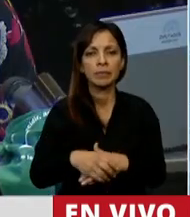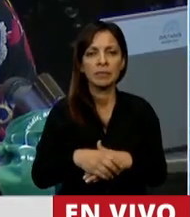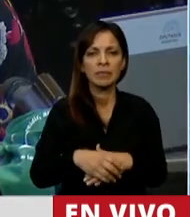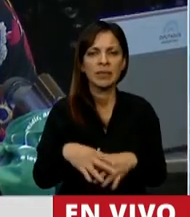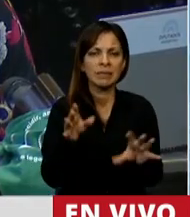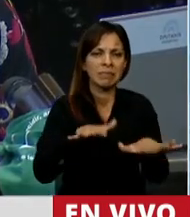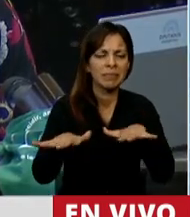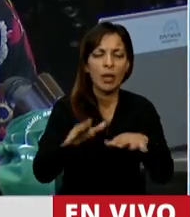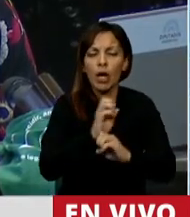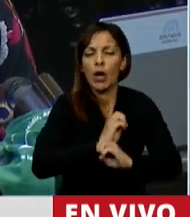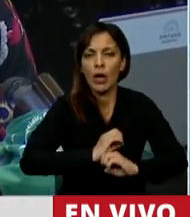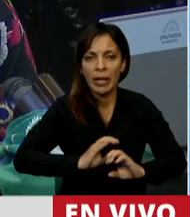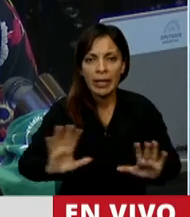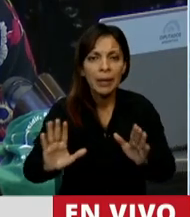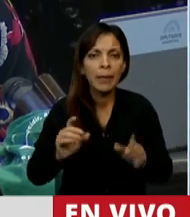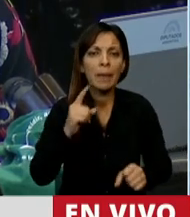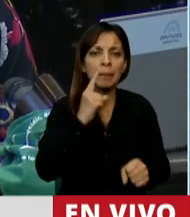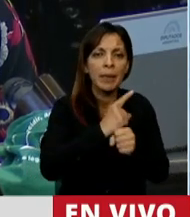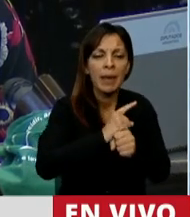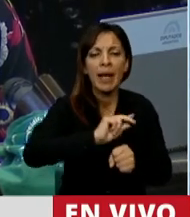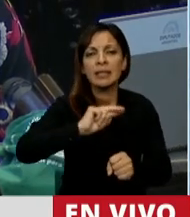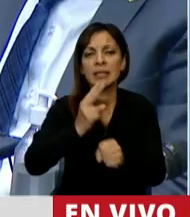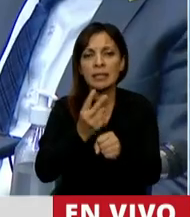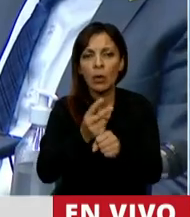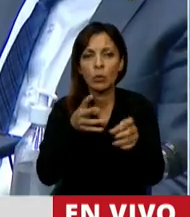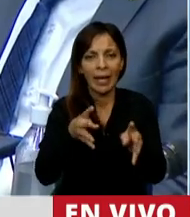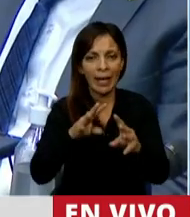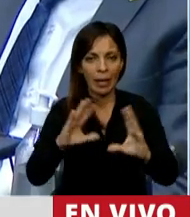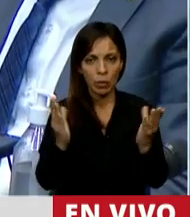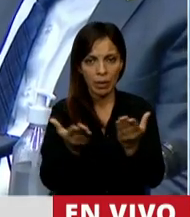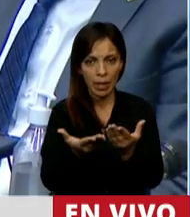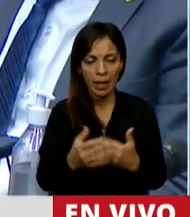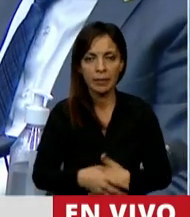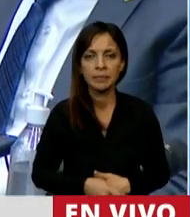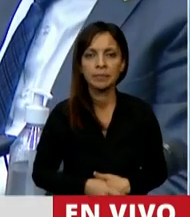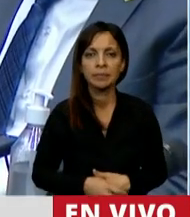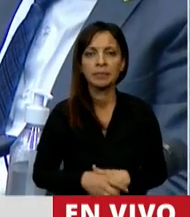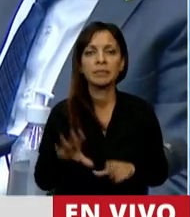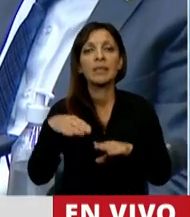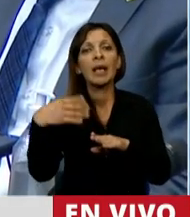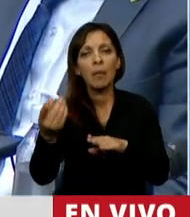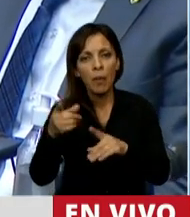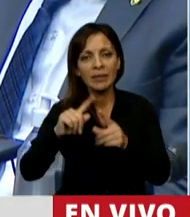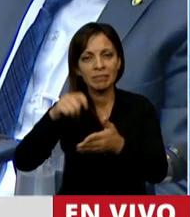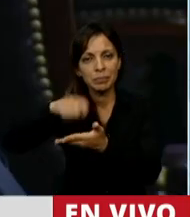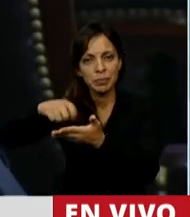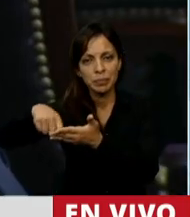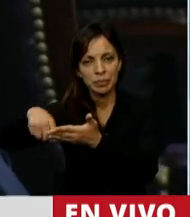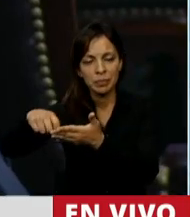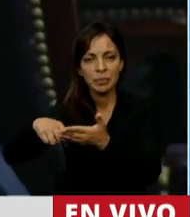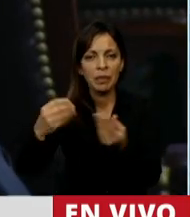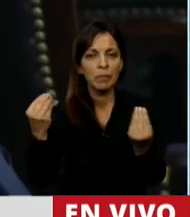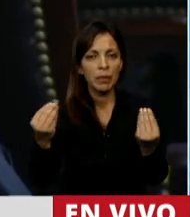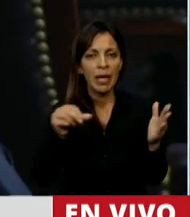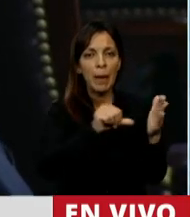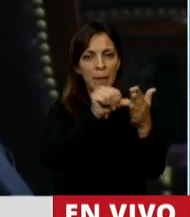en la Primera y en la Segunda Guerra Mundial. Y que todos los países se vieron